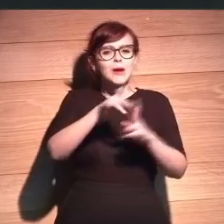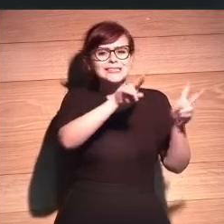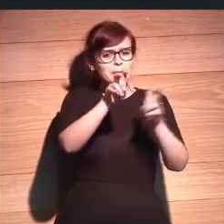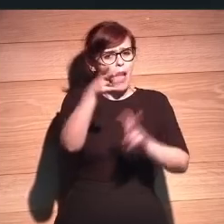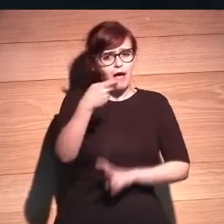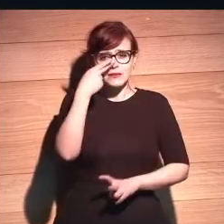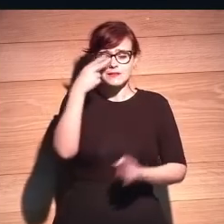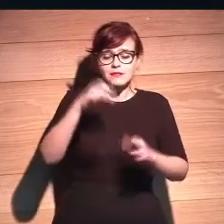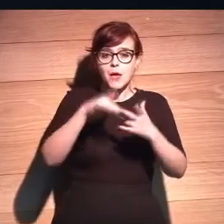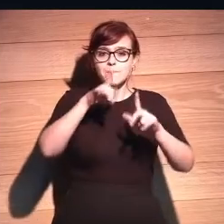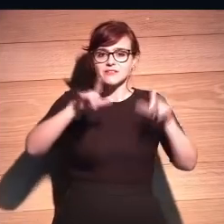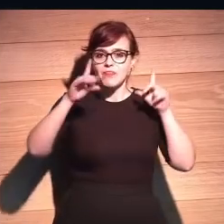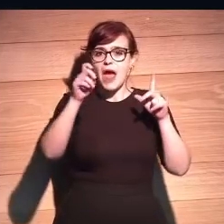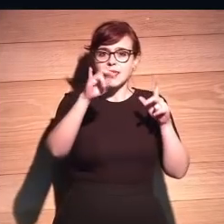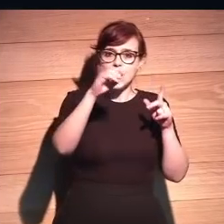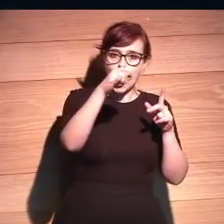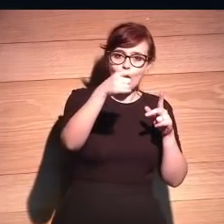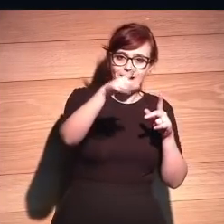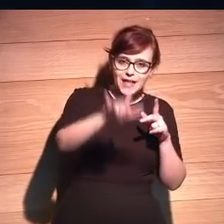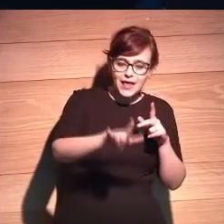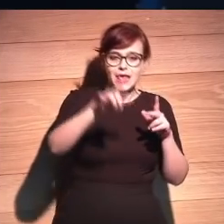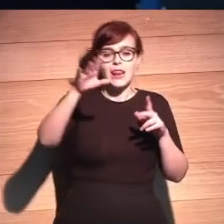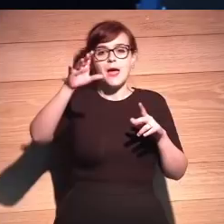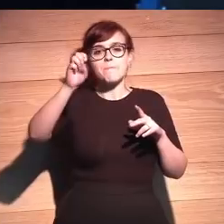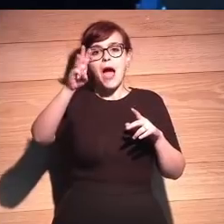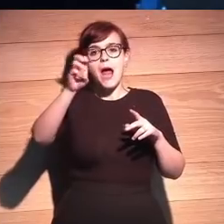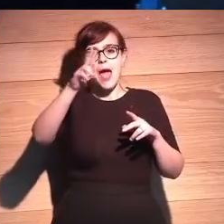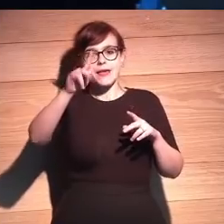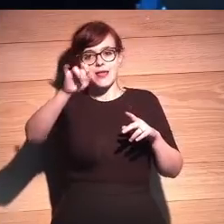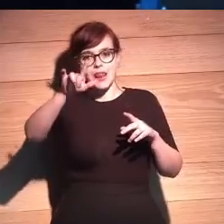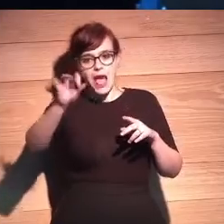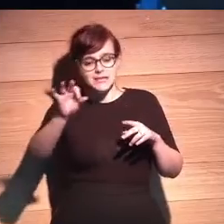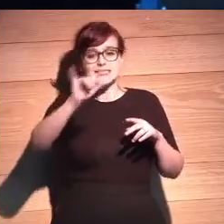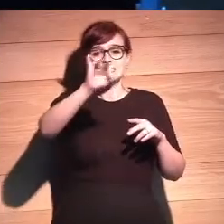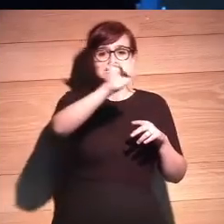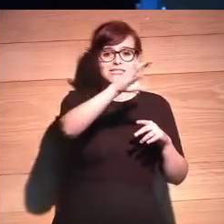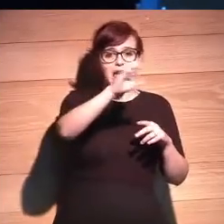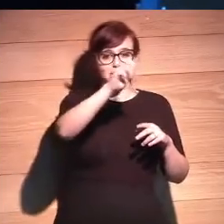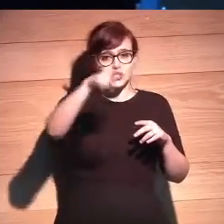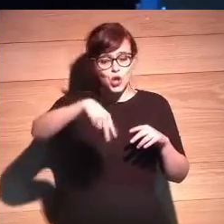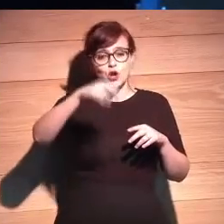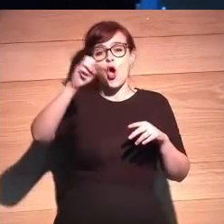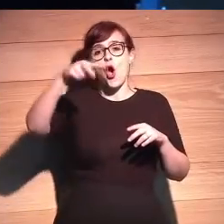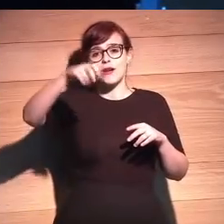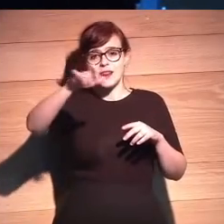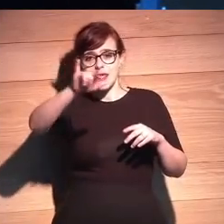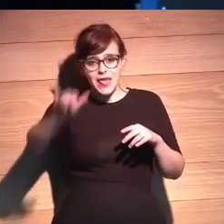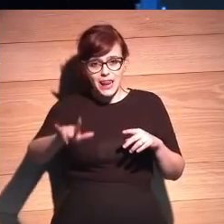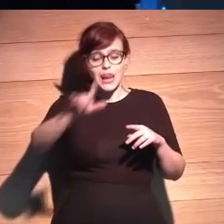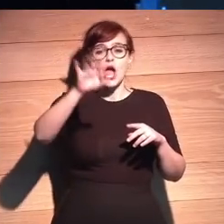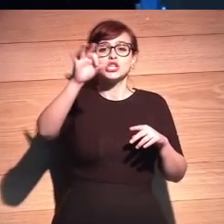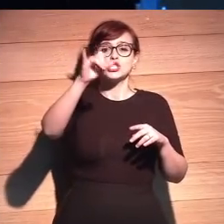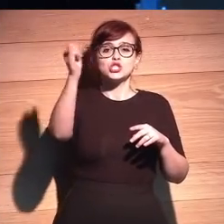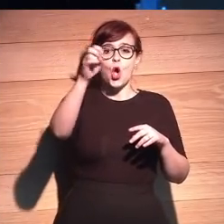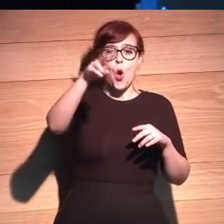tan interesantes, personas Darío Gil, el Ipariser, Sandy Paraquilas, Walter Isaacson, Beth Nové, Cassio Neil, Connie Joel y temáticas